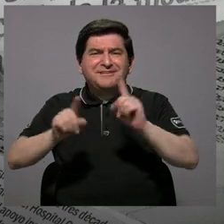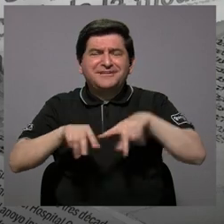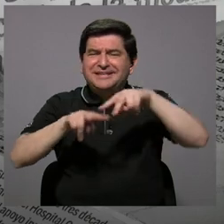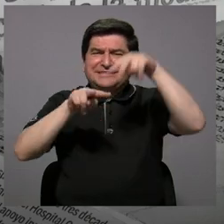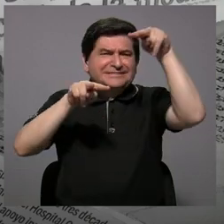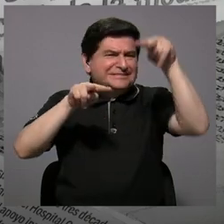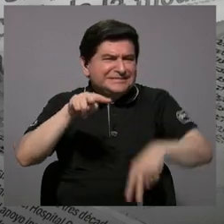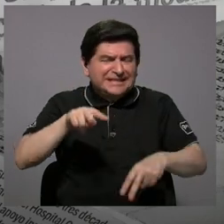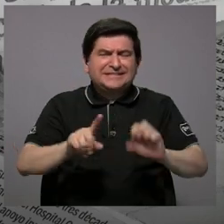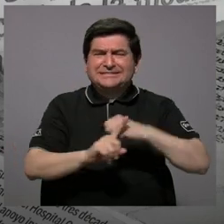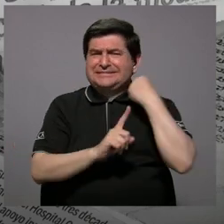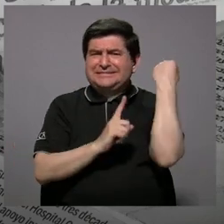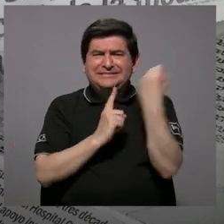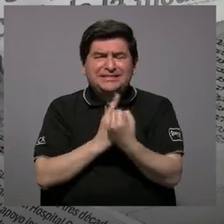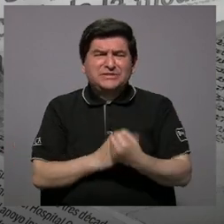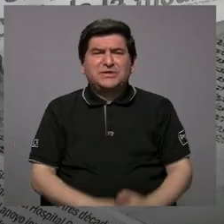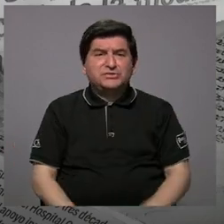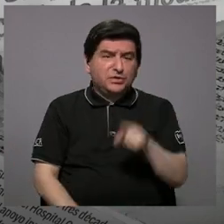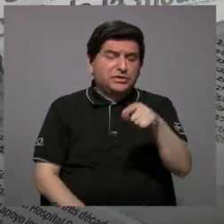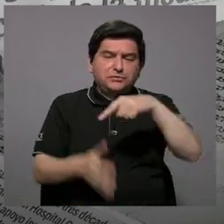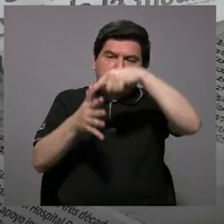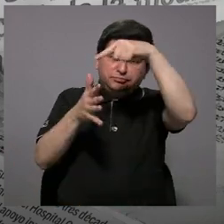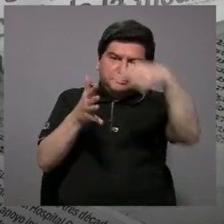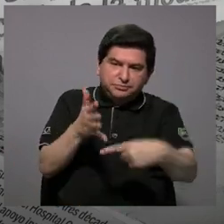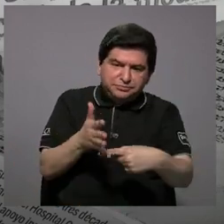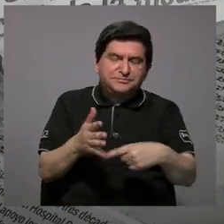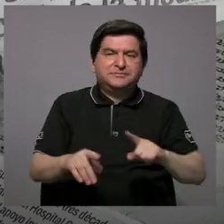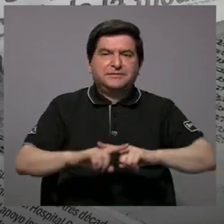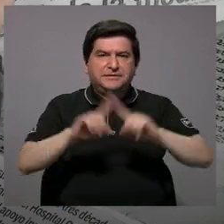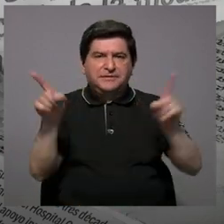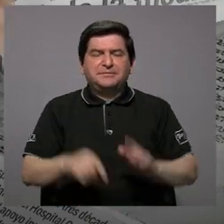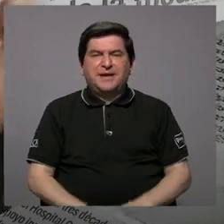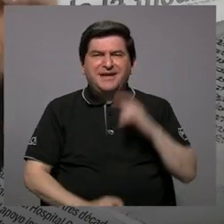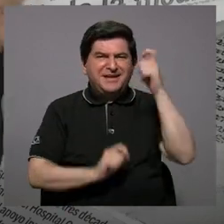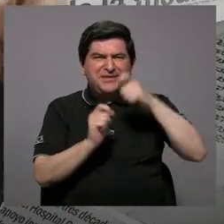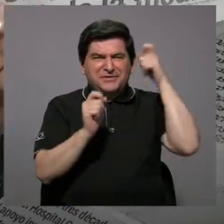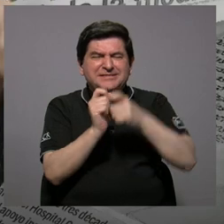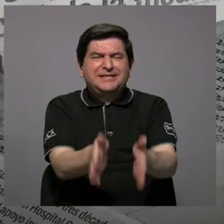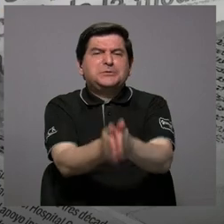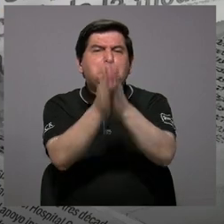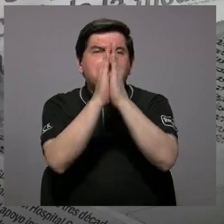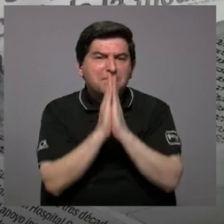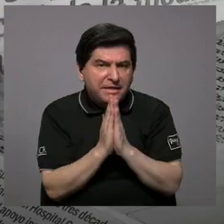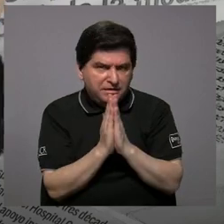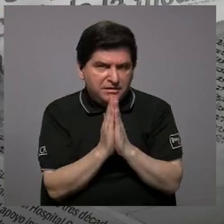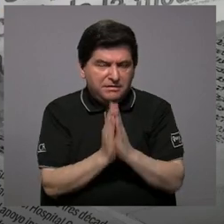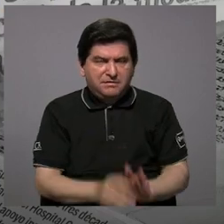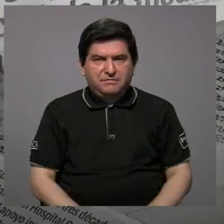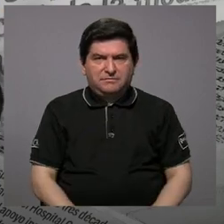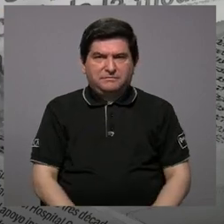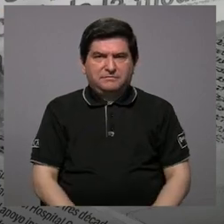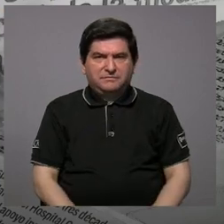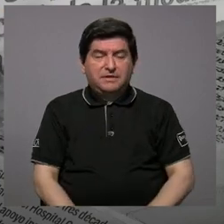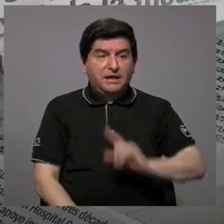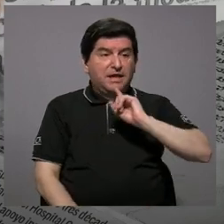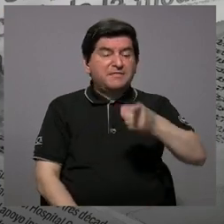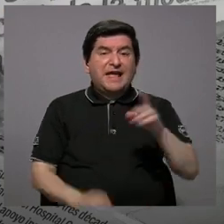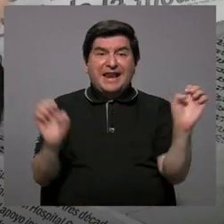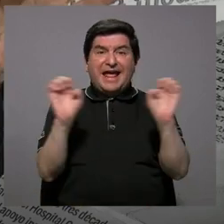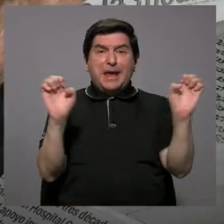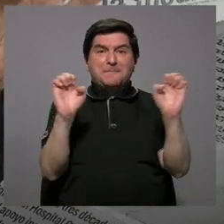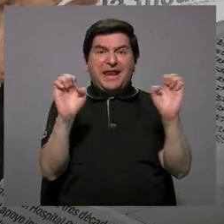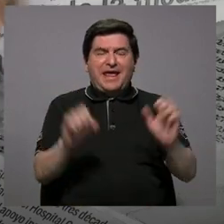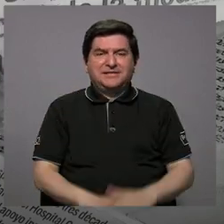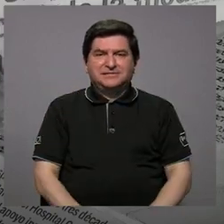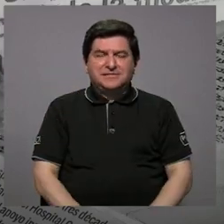desventajas las situaciones que ustedes enumeran pero ustedes están específicamente pidiendo una que se declare emergencia